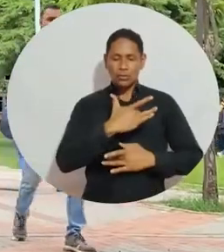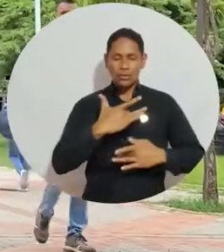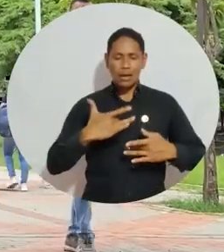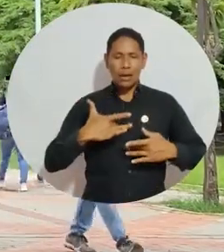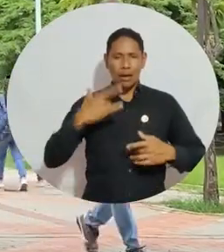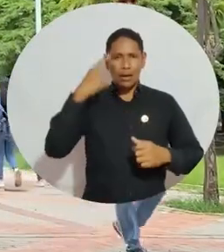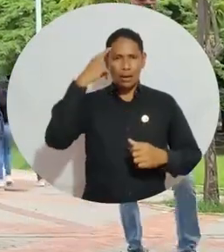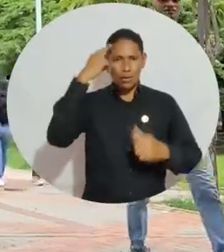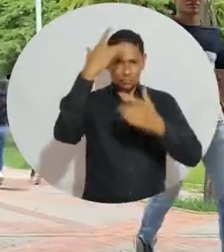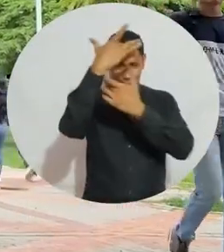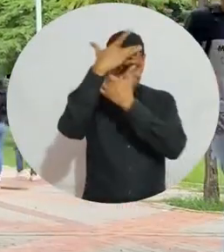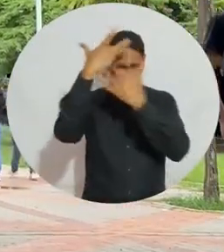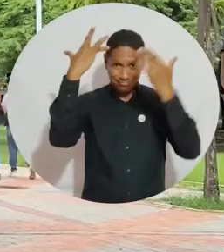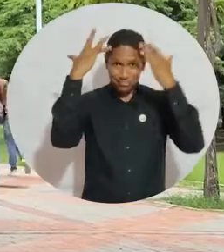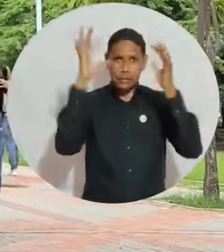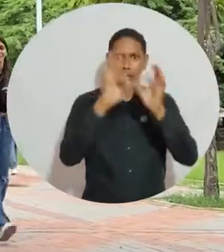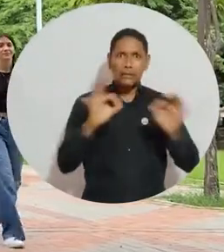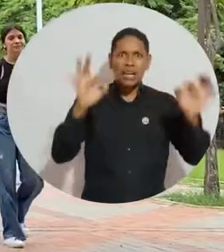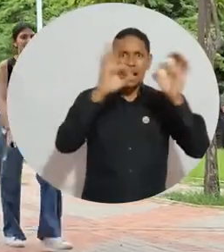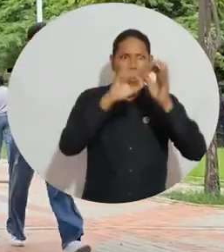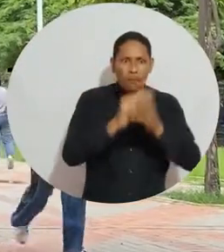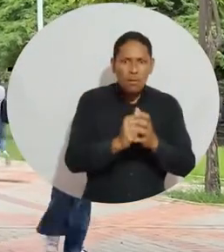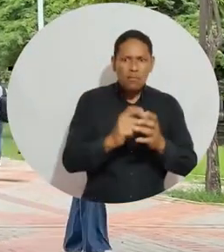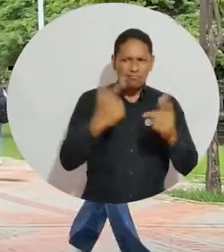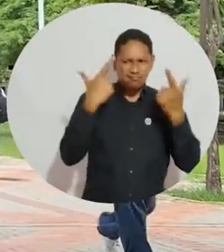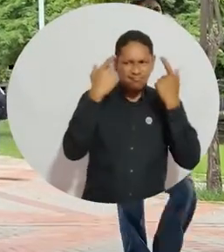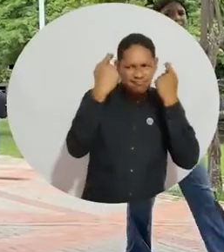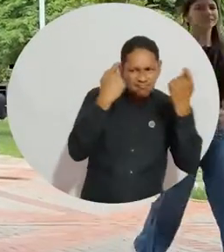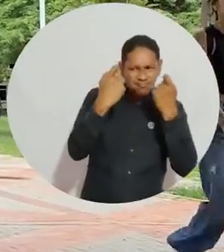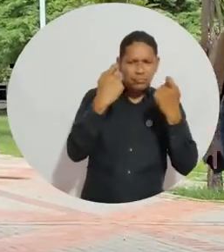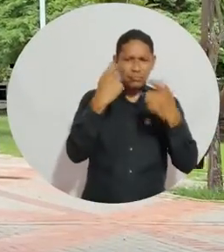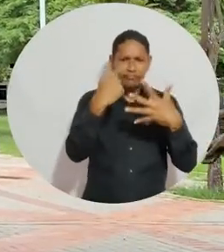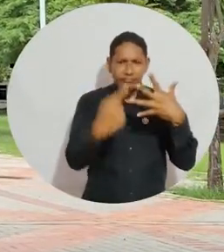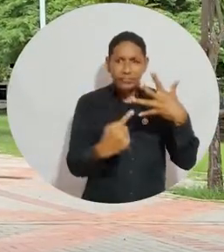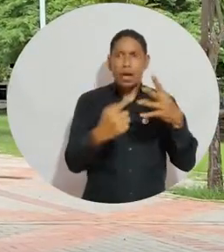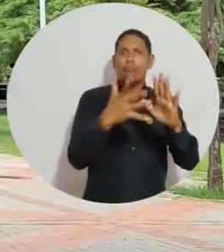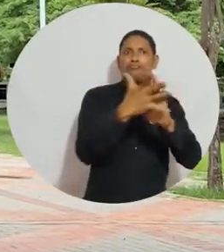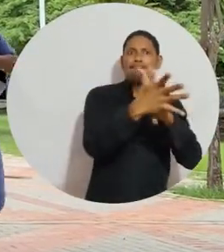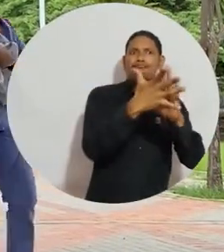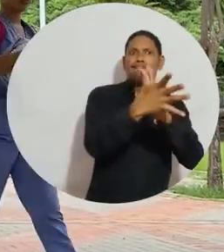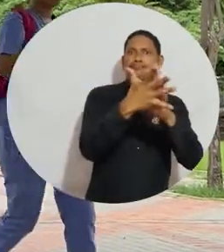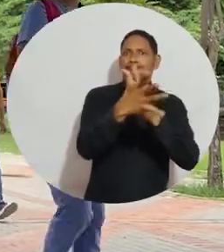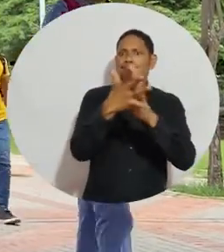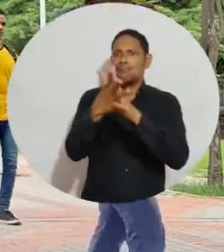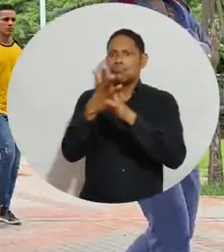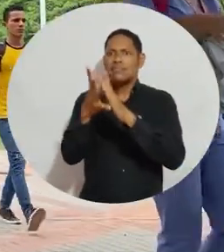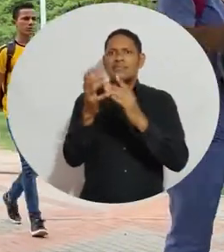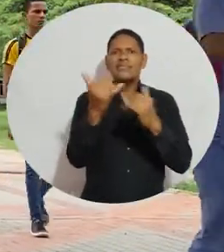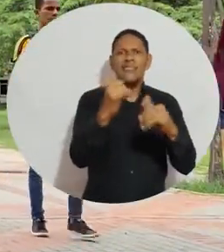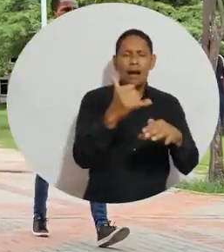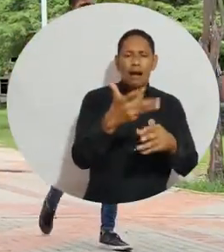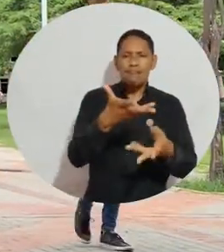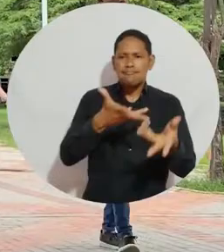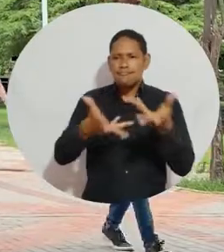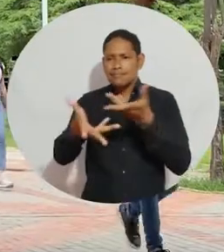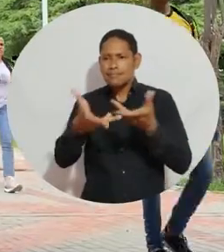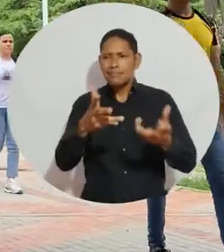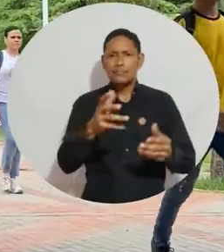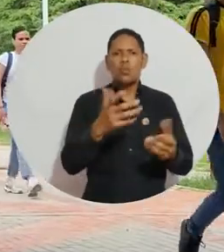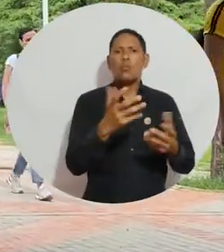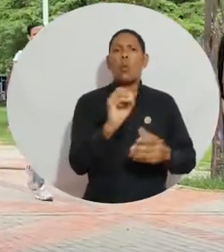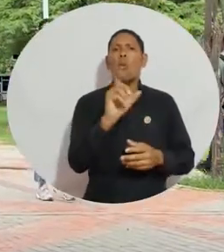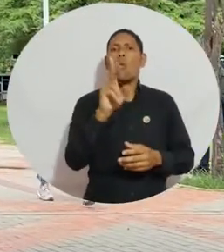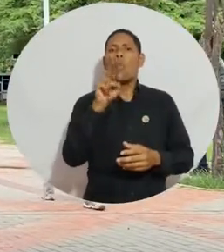Bajo el apoyo de la Vicerrectoría de Investigación, participantes de la estrategia socializaron los resultados que arrojó a través de la